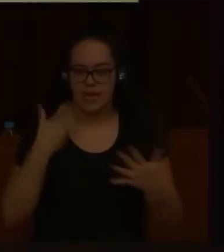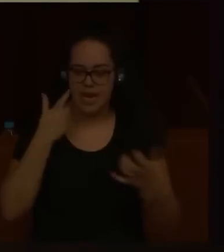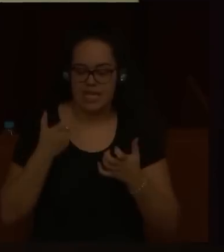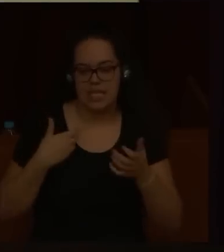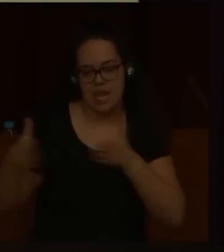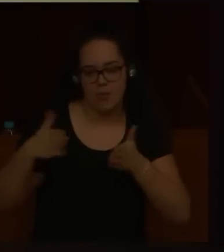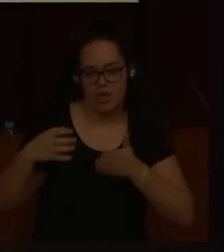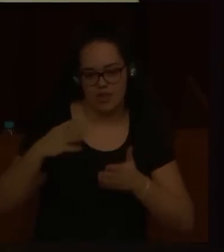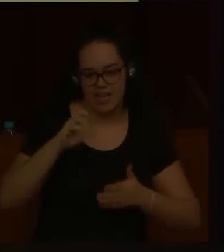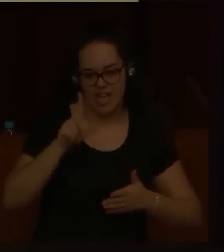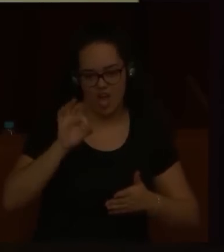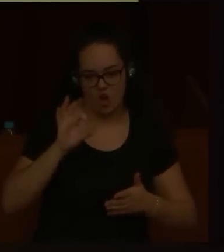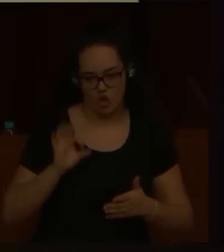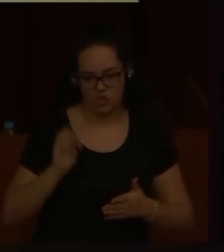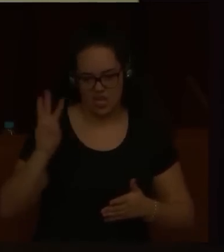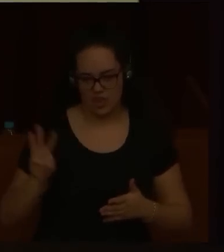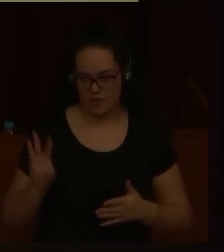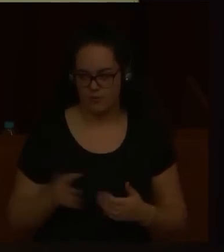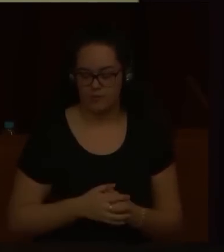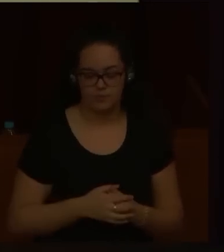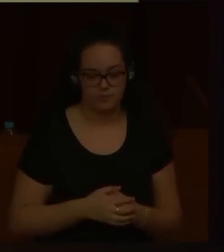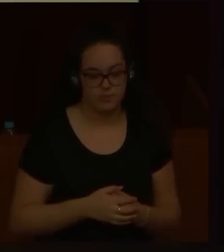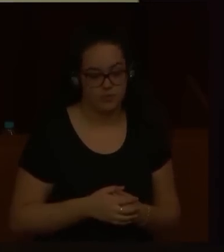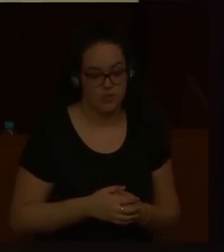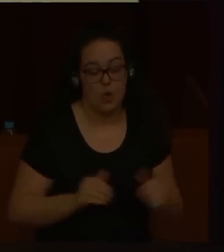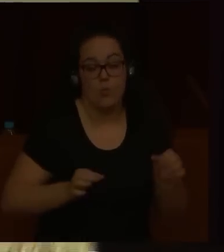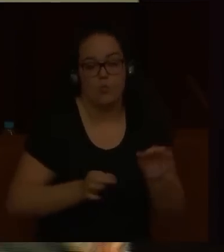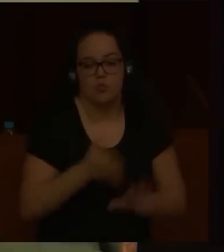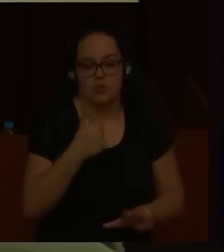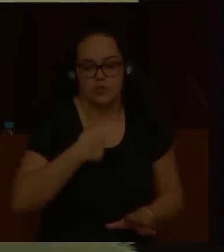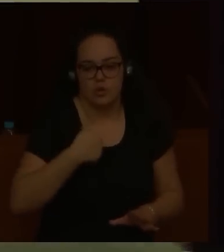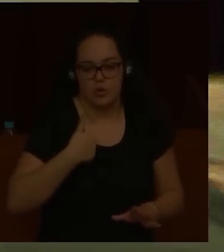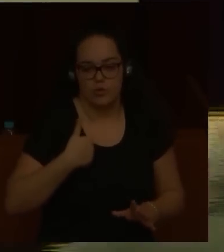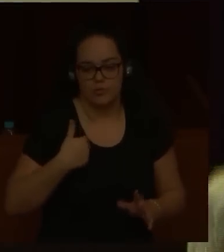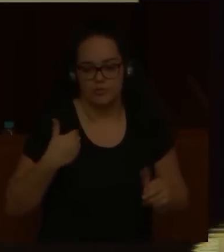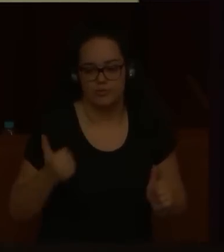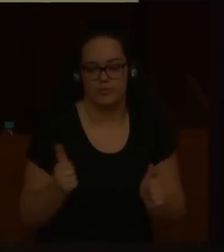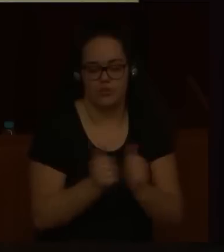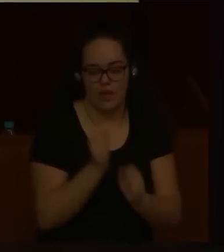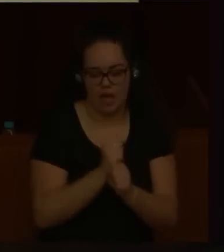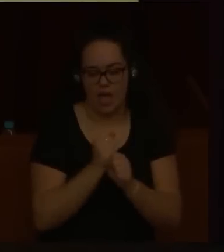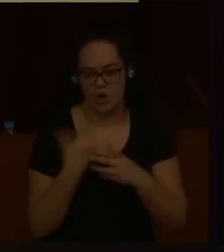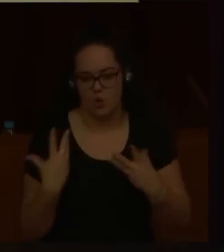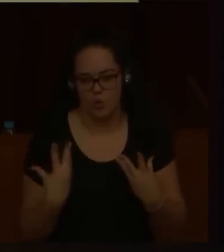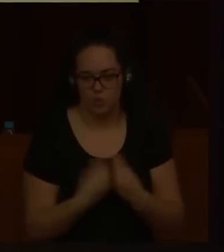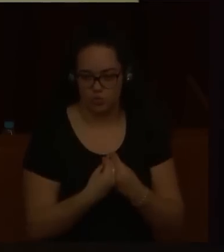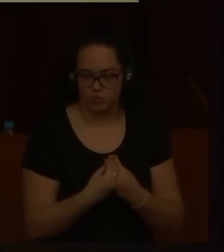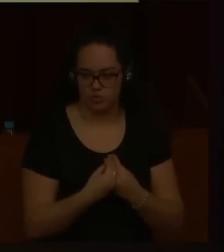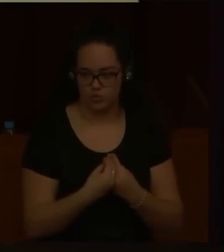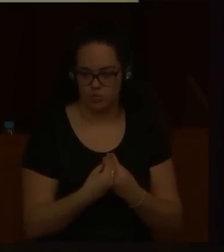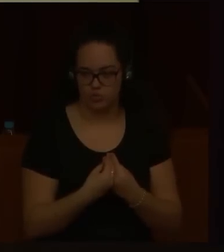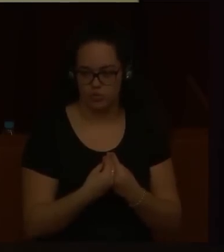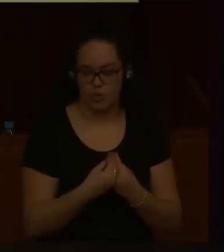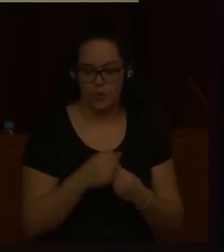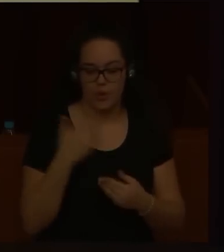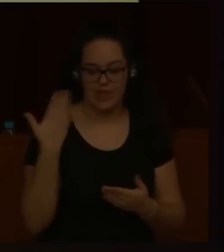III. Personalmente tuve la fortuna, que le agradezco enormemente, de poder trabajar a su lado cuando